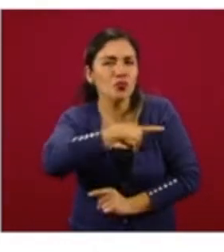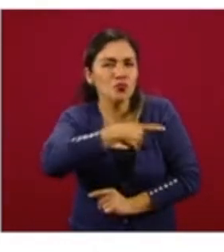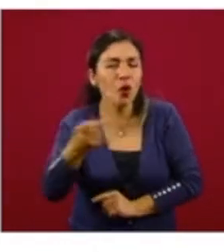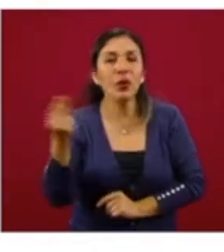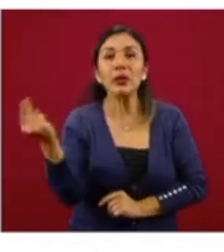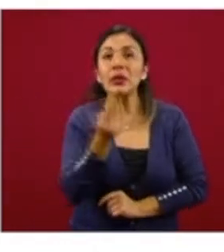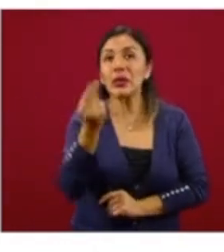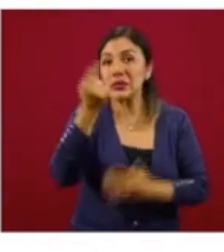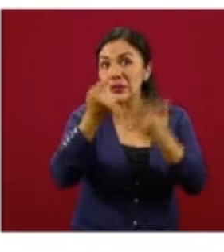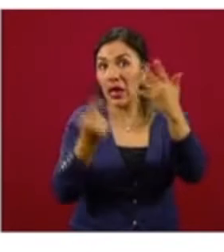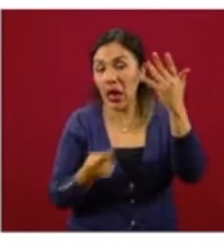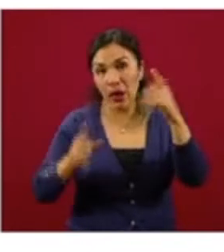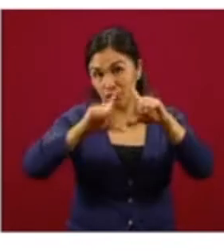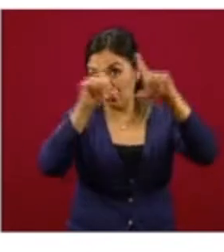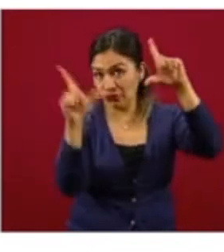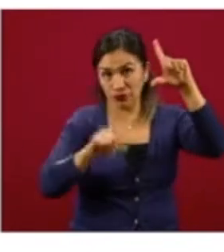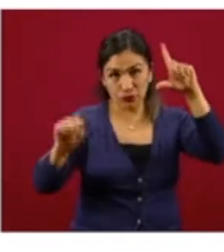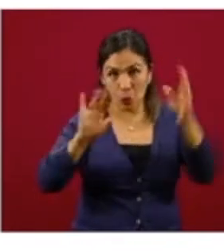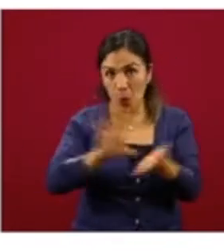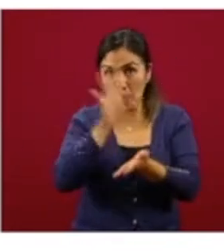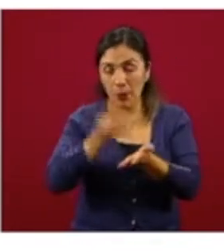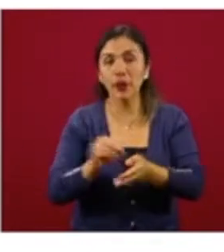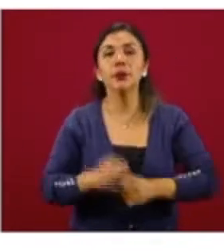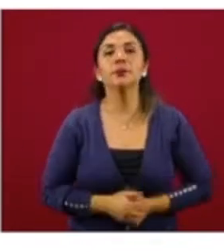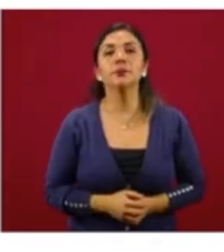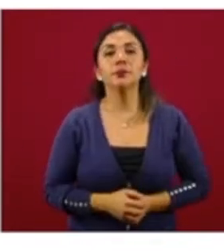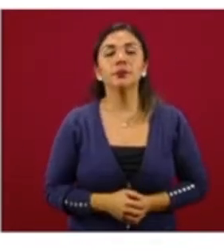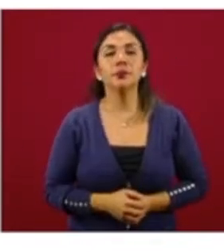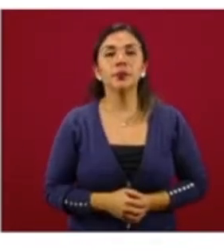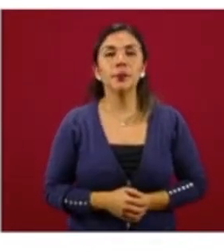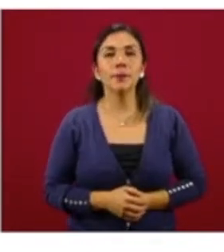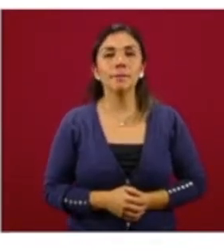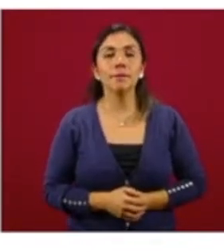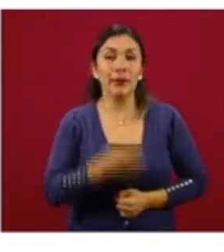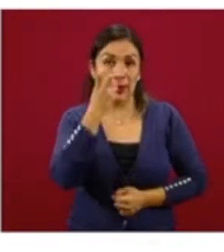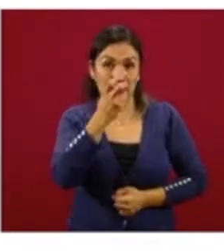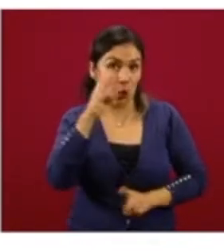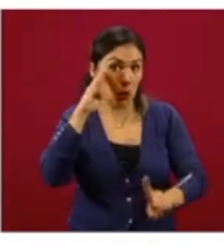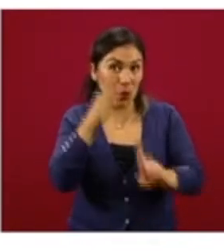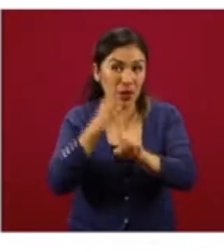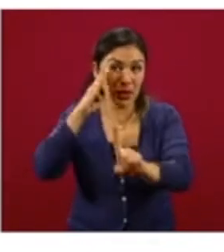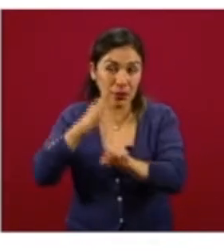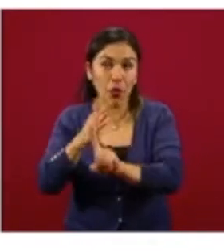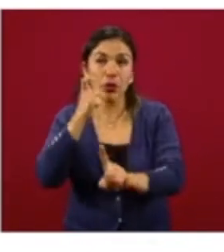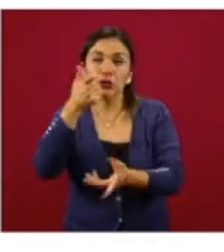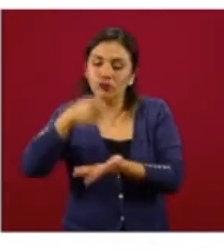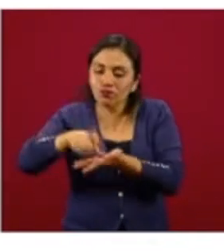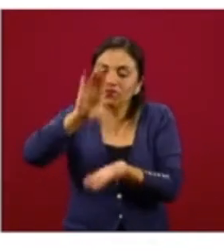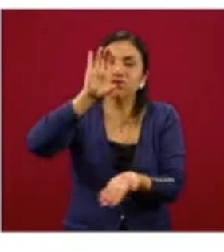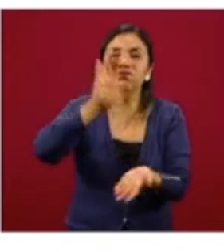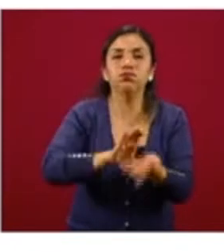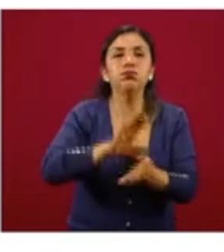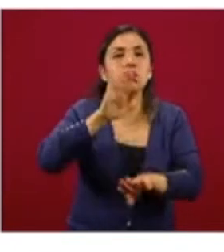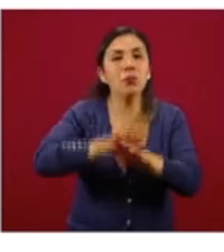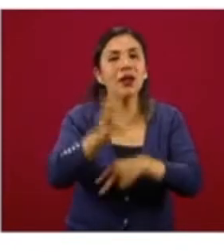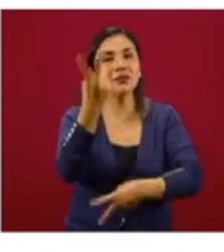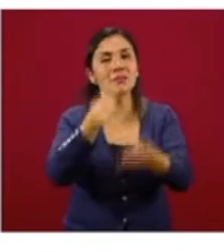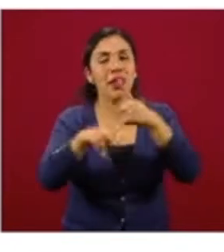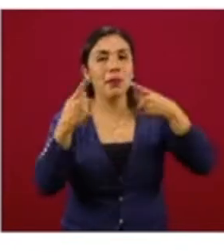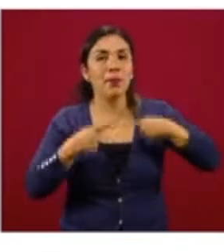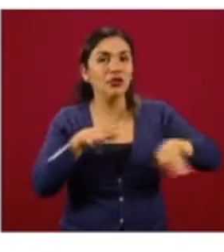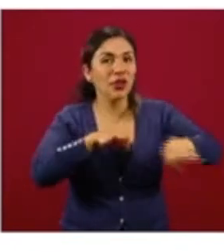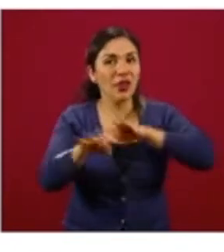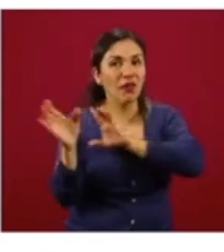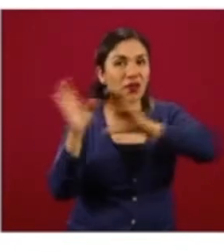necesidades a nivel nacional. Entonces, esos son los objetivos, una inversión pública, generar empleos y